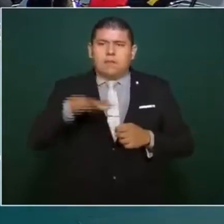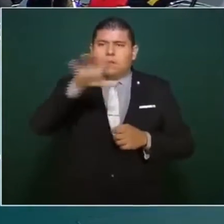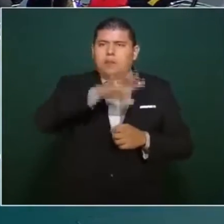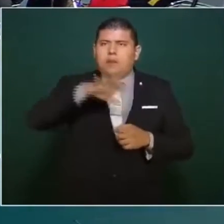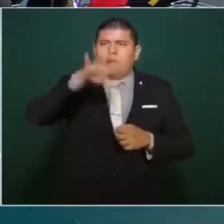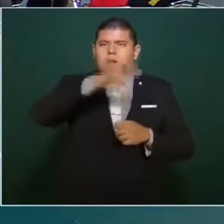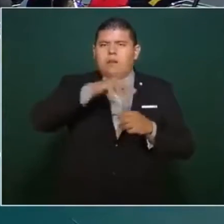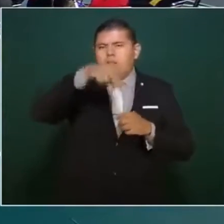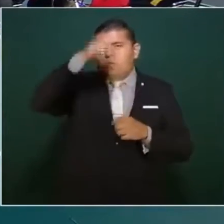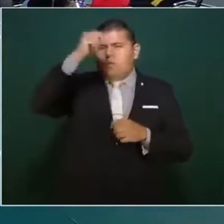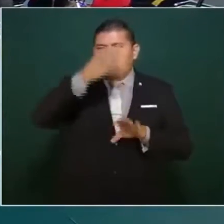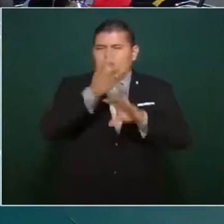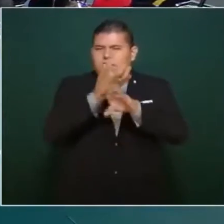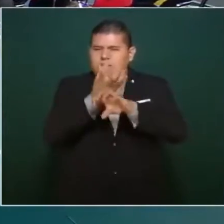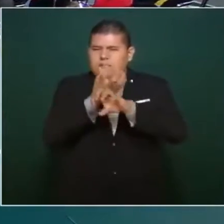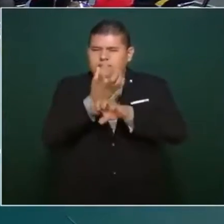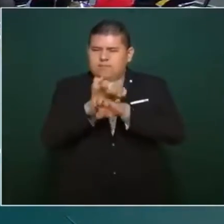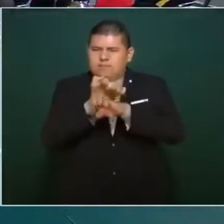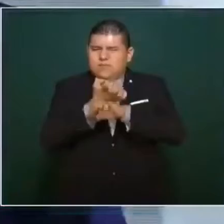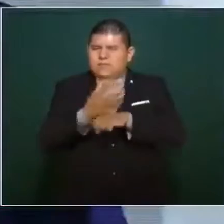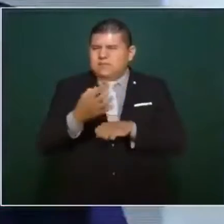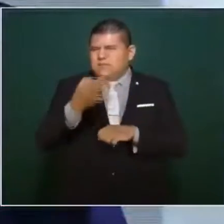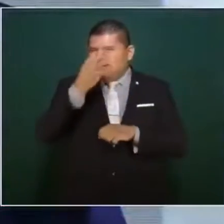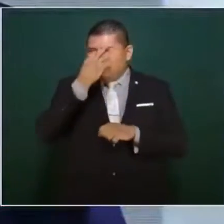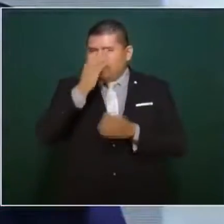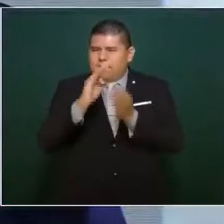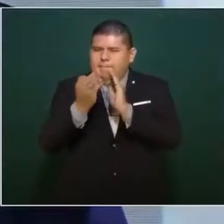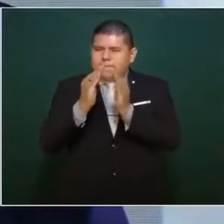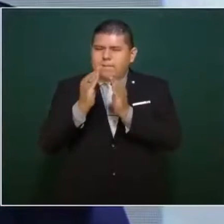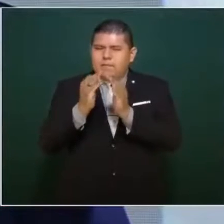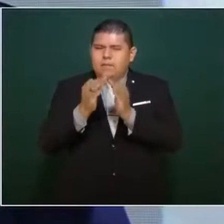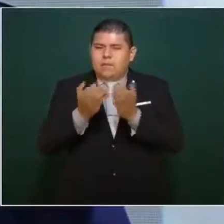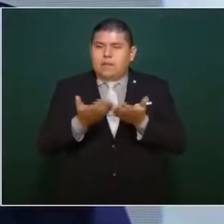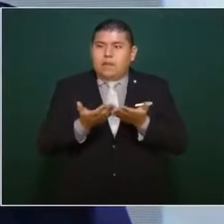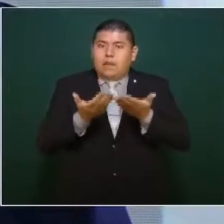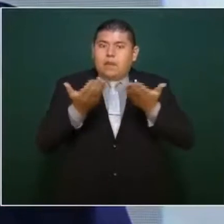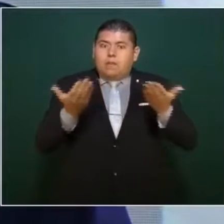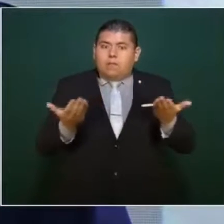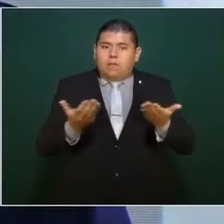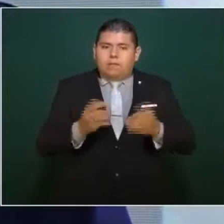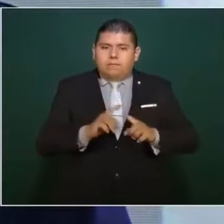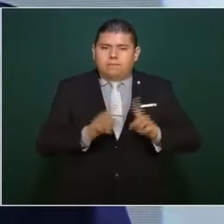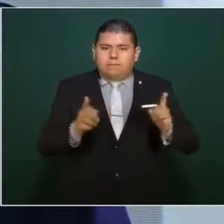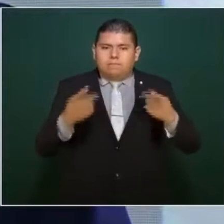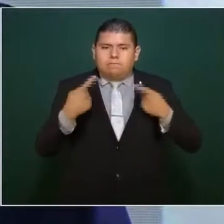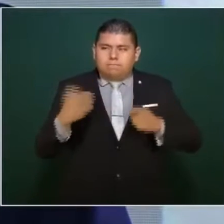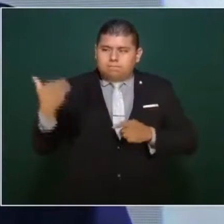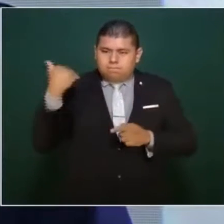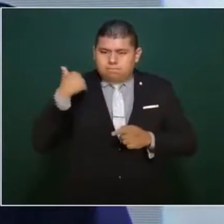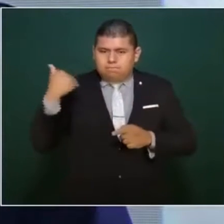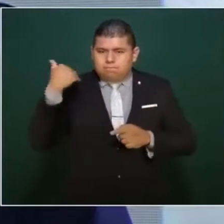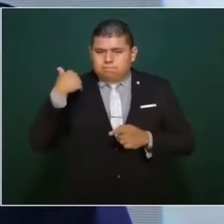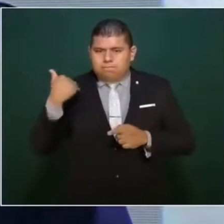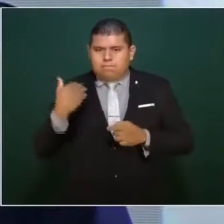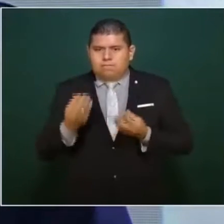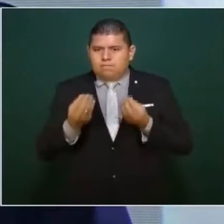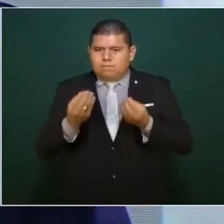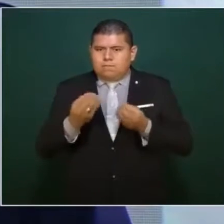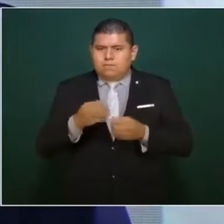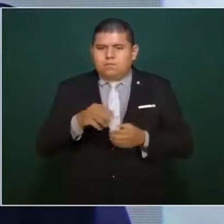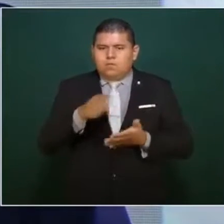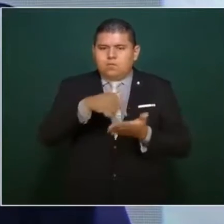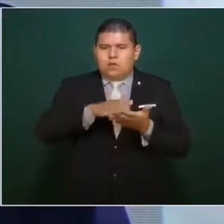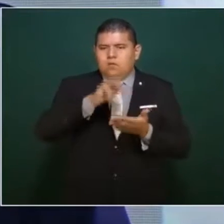fronteriza, pero ya nos hicieron la solicitud también en